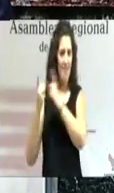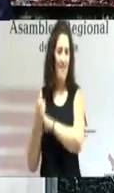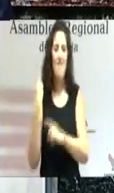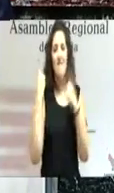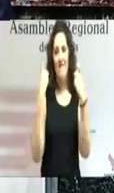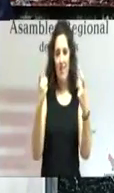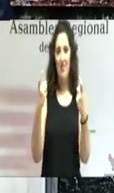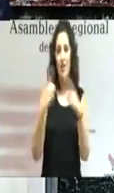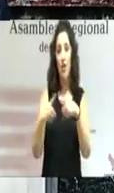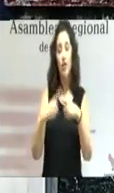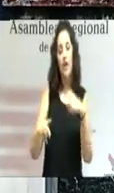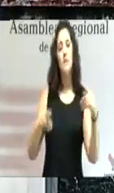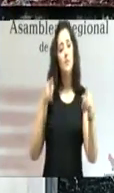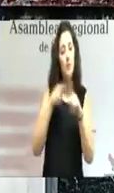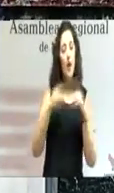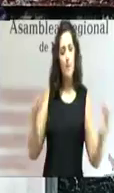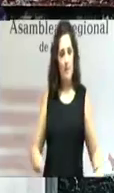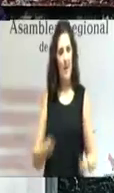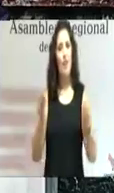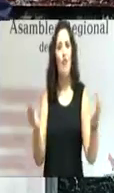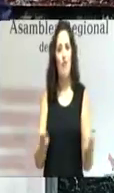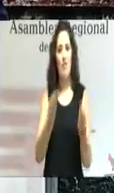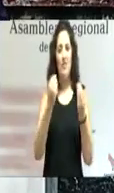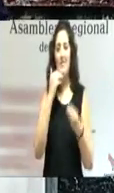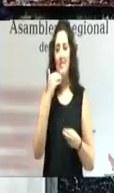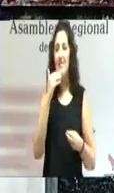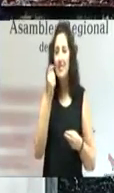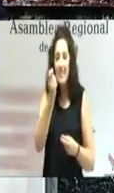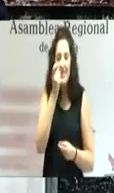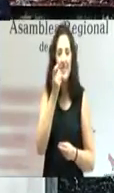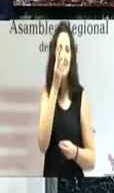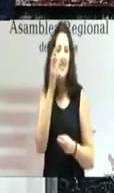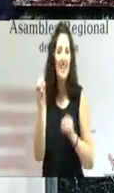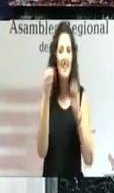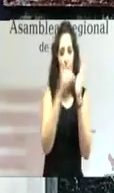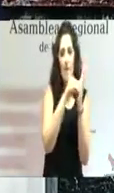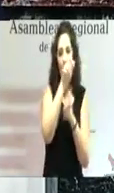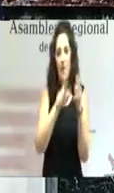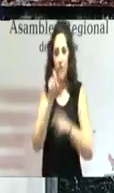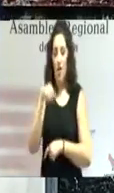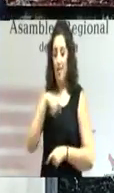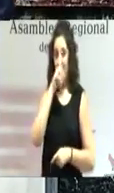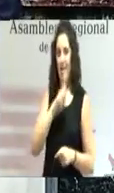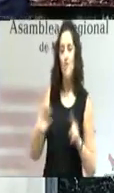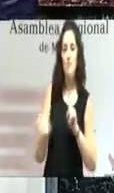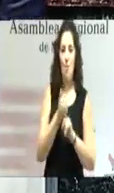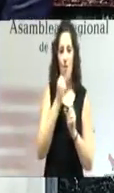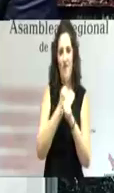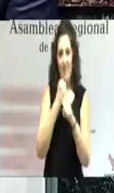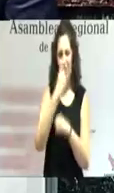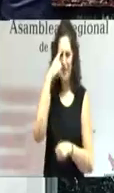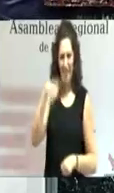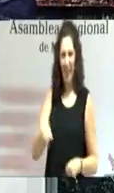que están yendo a mejor. Lo saben las casi 30.000 personas que han encontrado trabajo este año, porque hoy